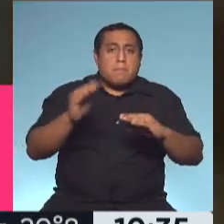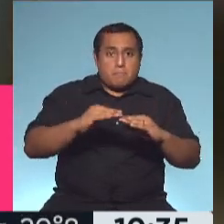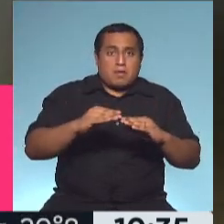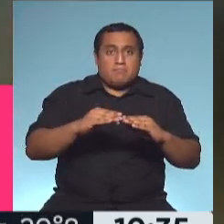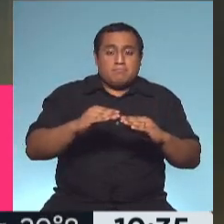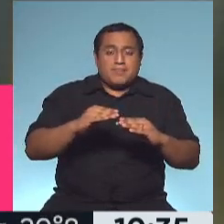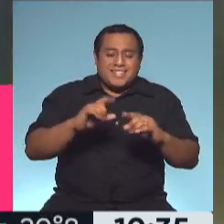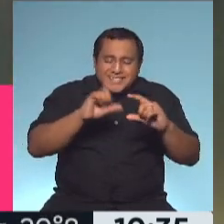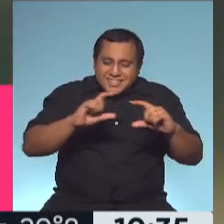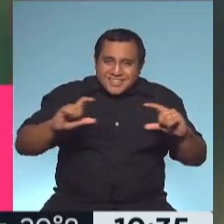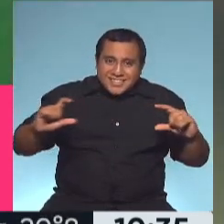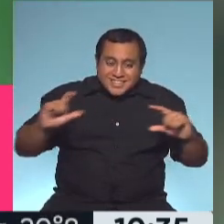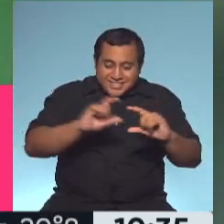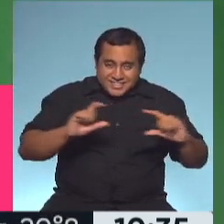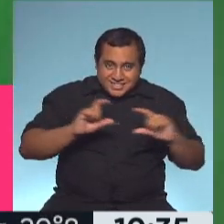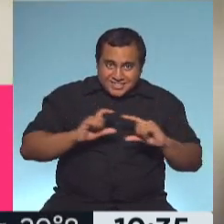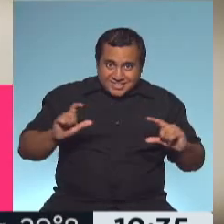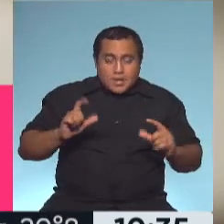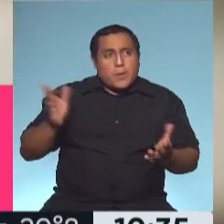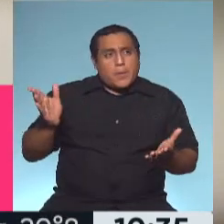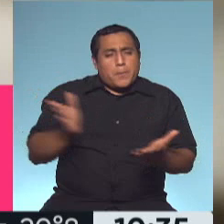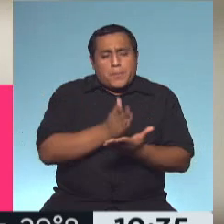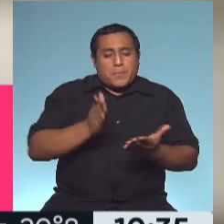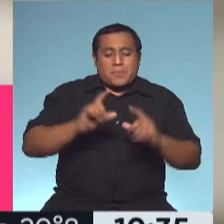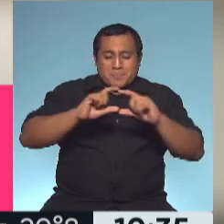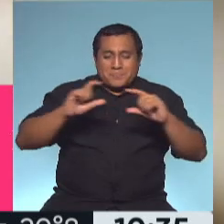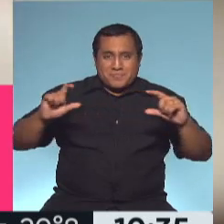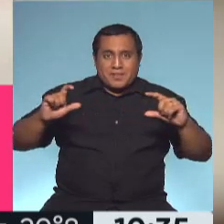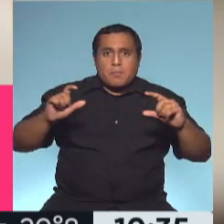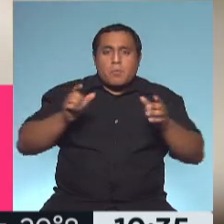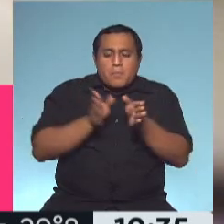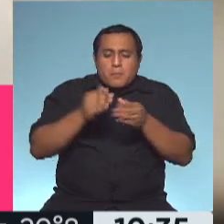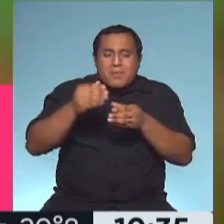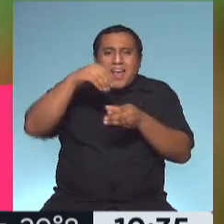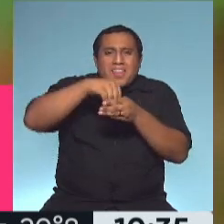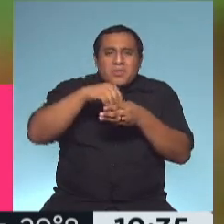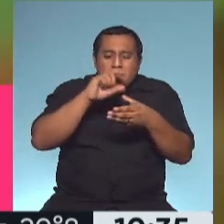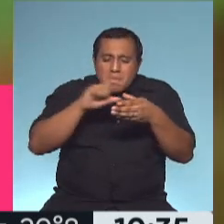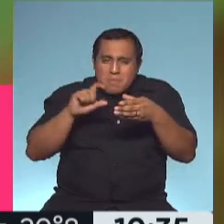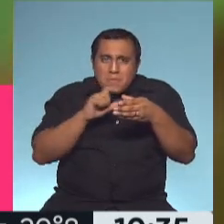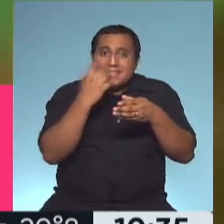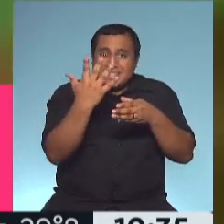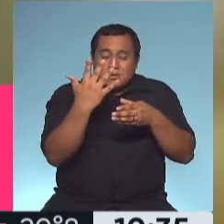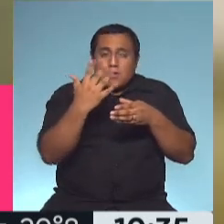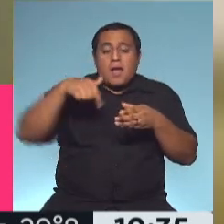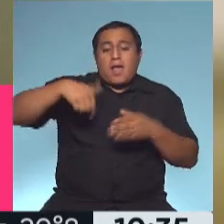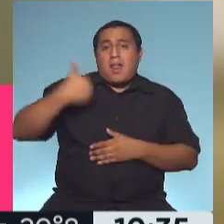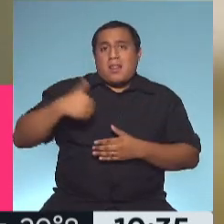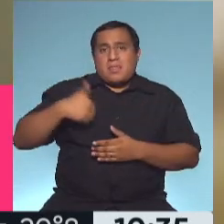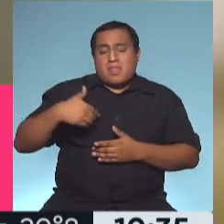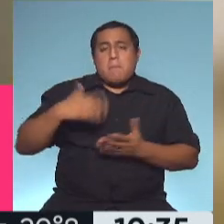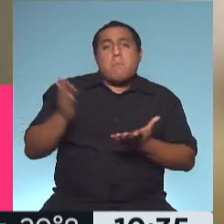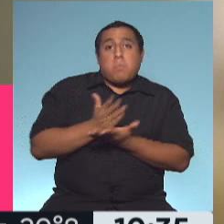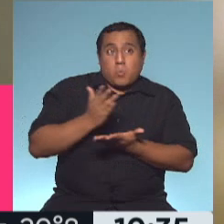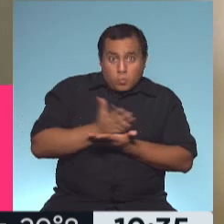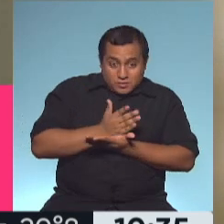viales pequeñitos que tienen cada uno cinco dosis y que esta vacuna que se produce en la Argentina va a